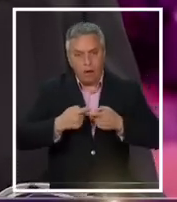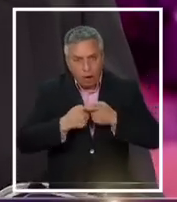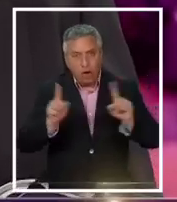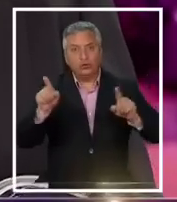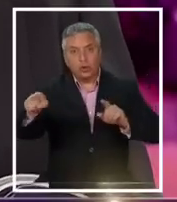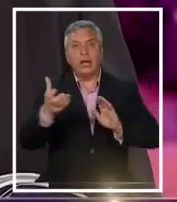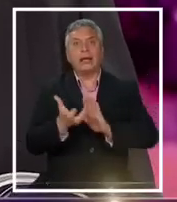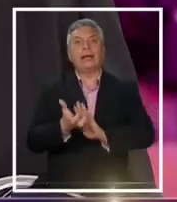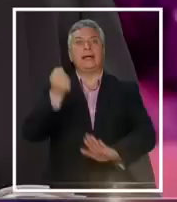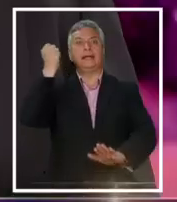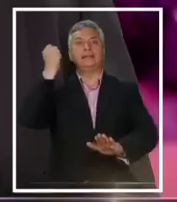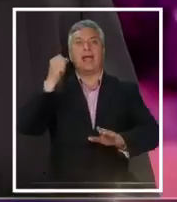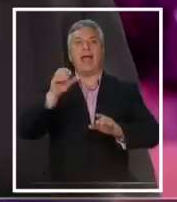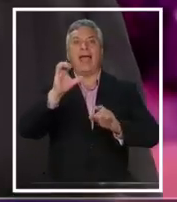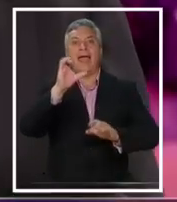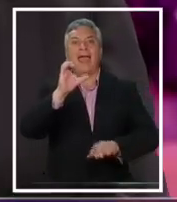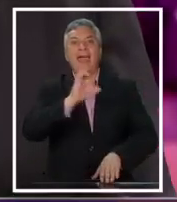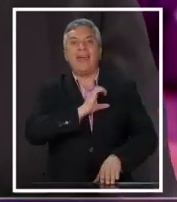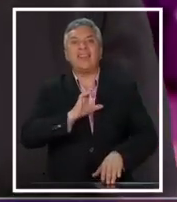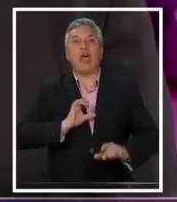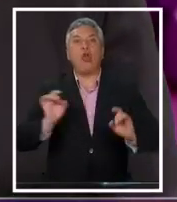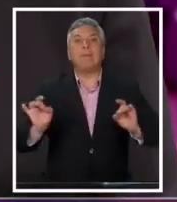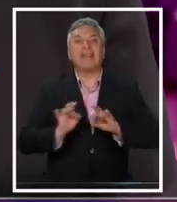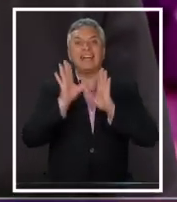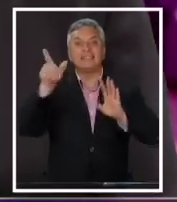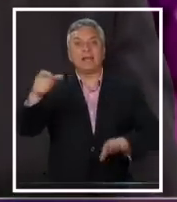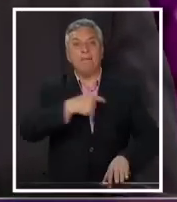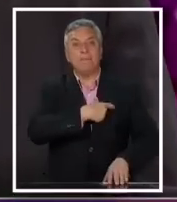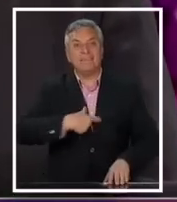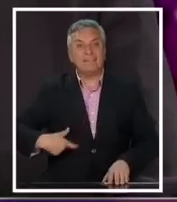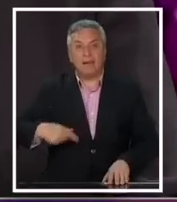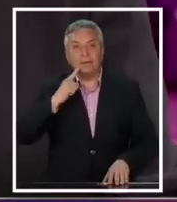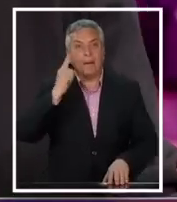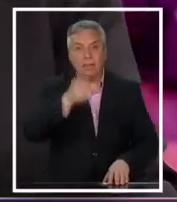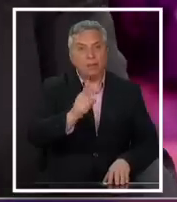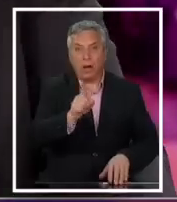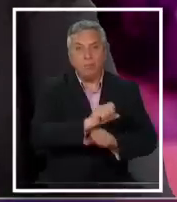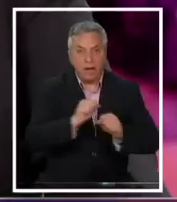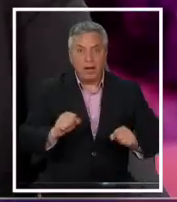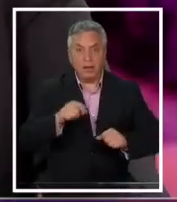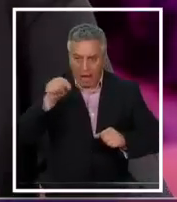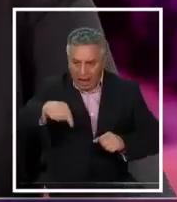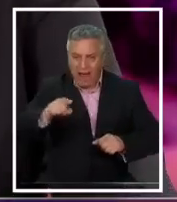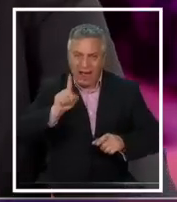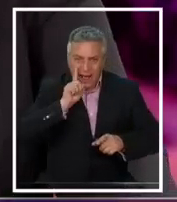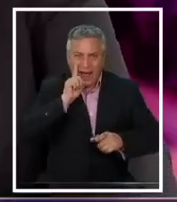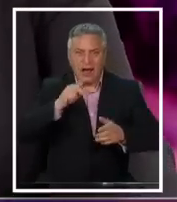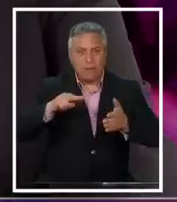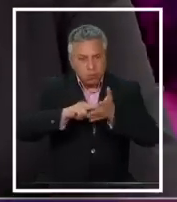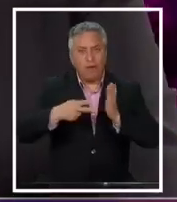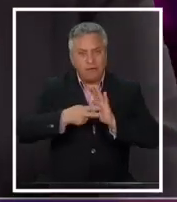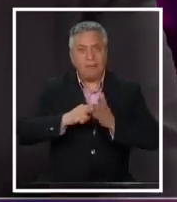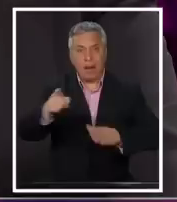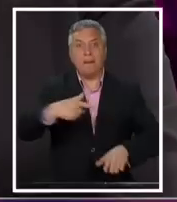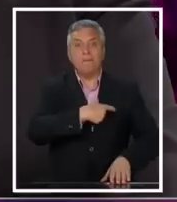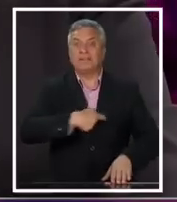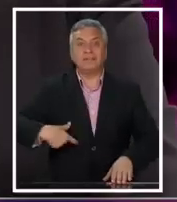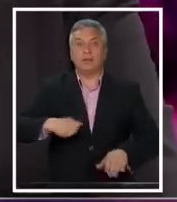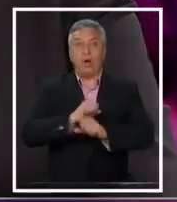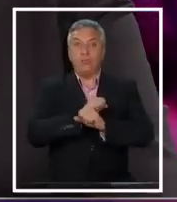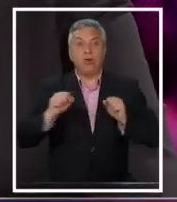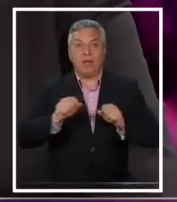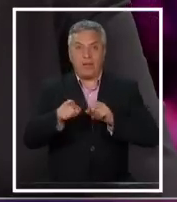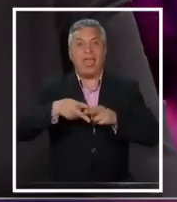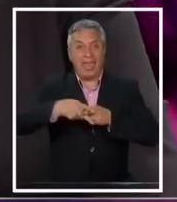Quitamos el estado de emergencia al presidente o la presidenta de la República. Tenemos problemas de orden público graves en nuestro país. Y resulta que el presidente no va a poder